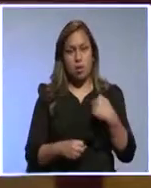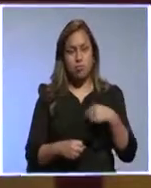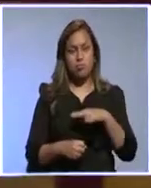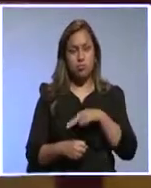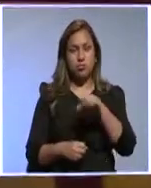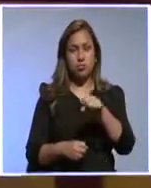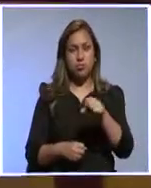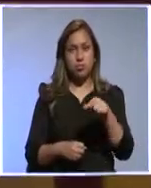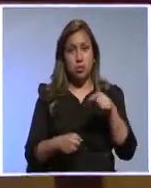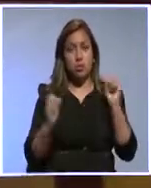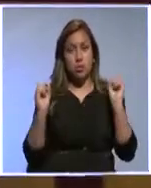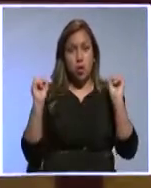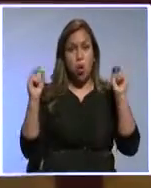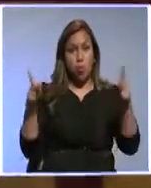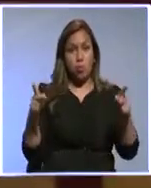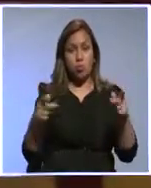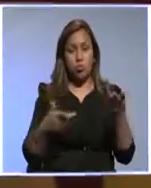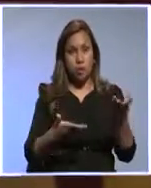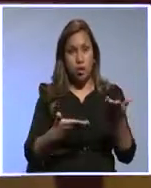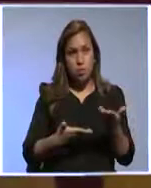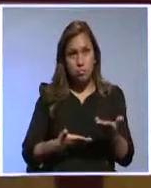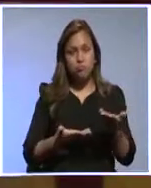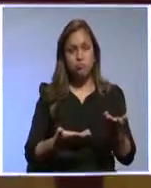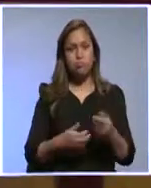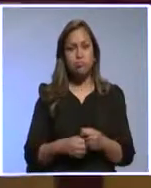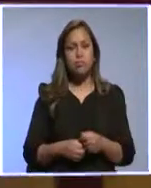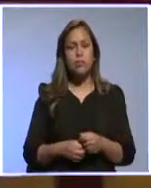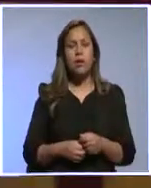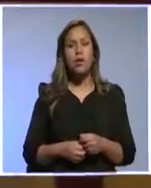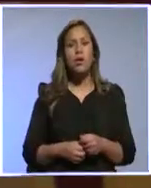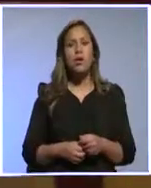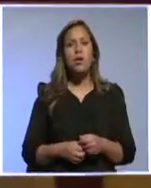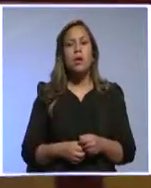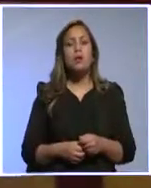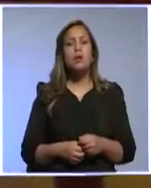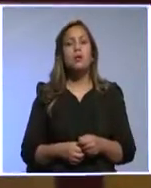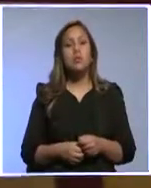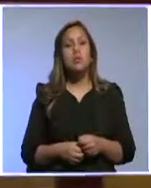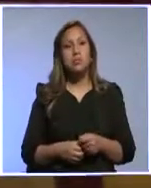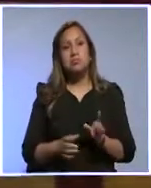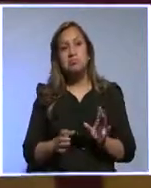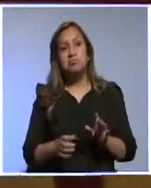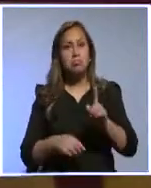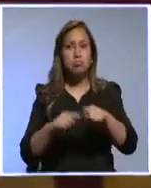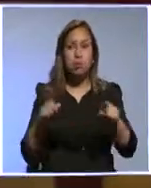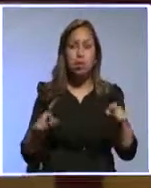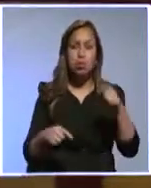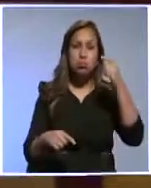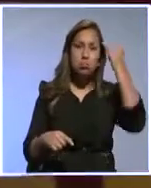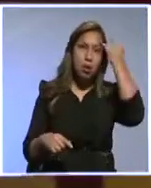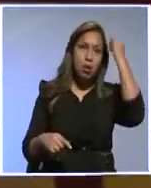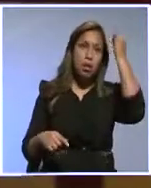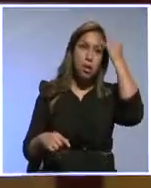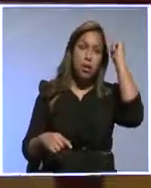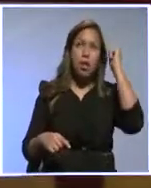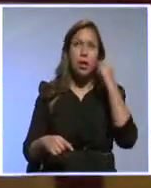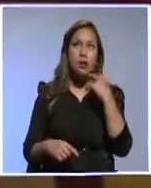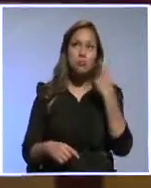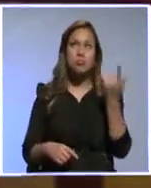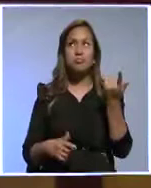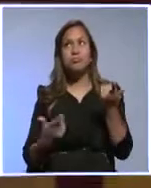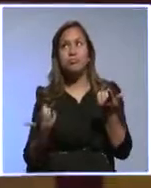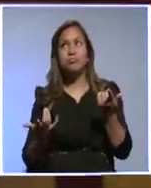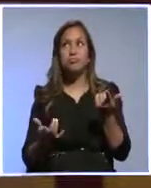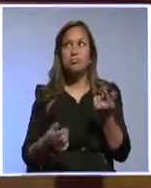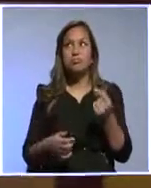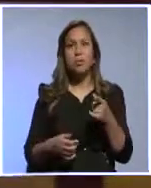oportunidad porque uno puede pensar tener muy buenas ideas, pero si eso no lo llegas a materializar, si eso no lo